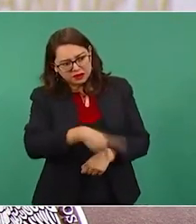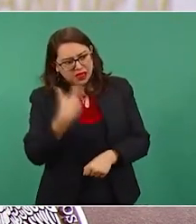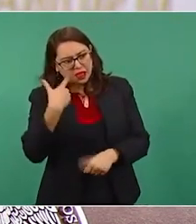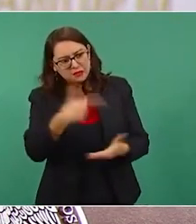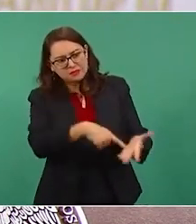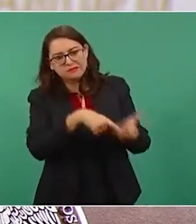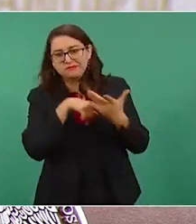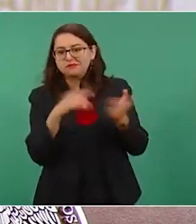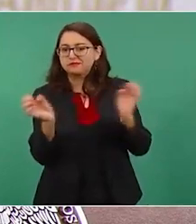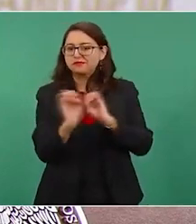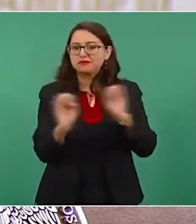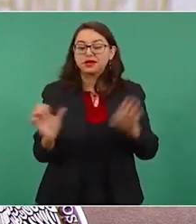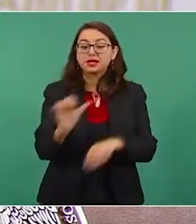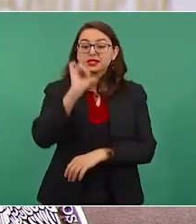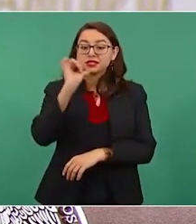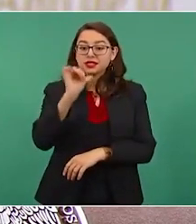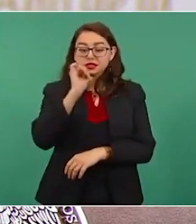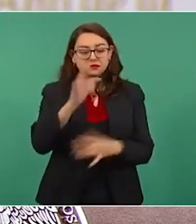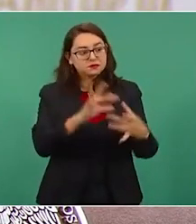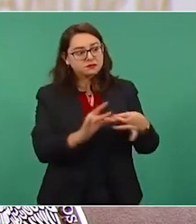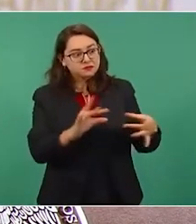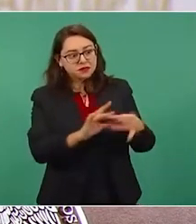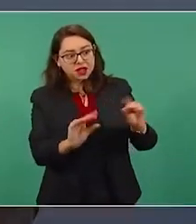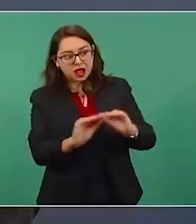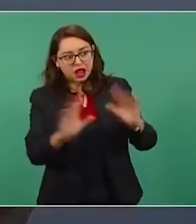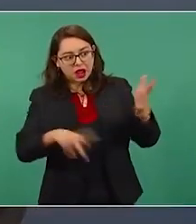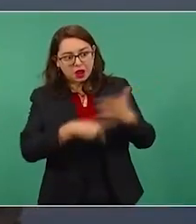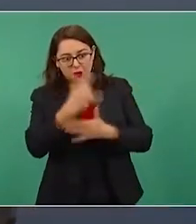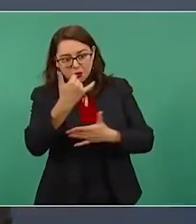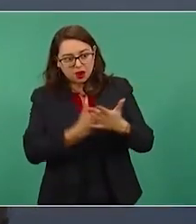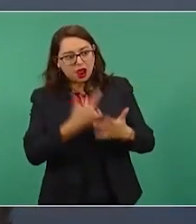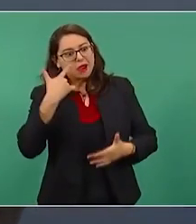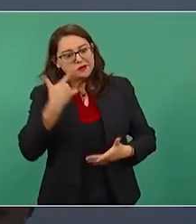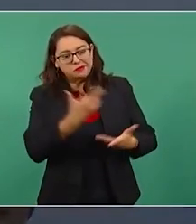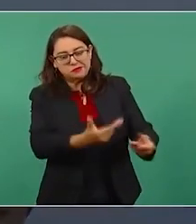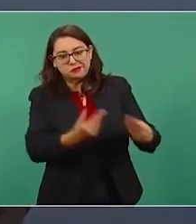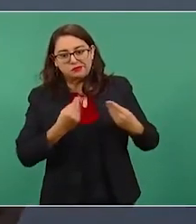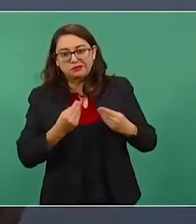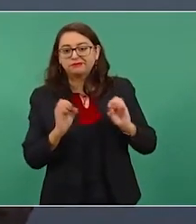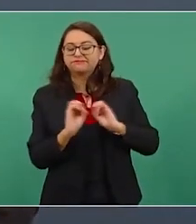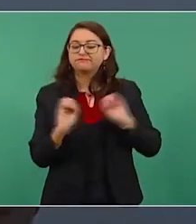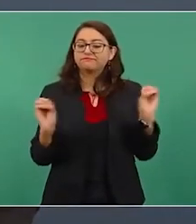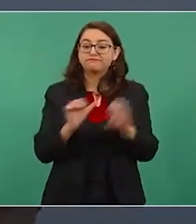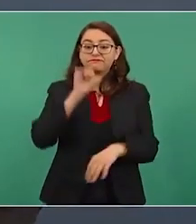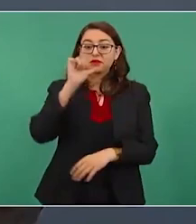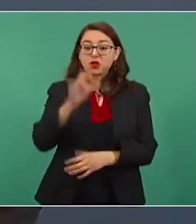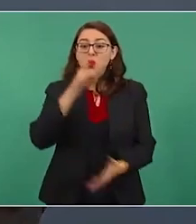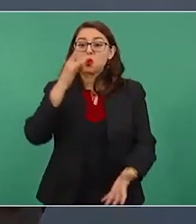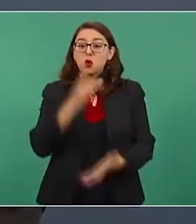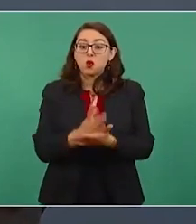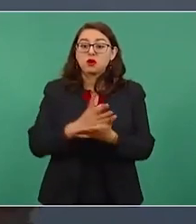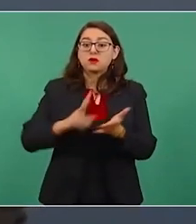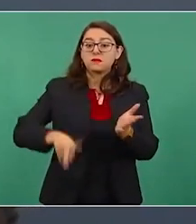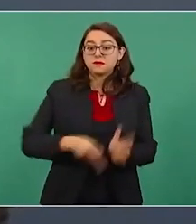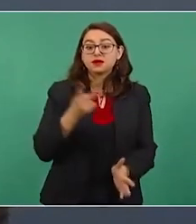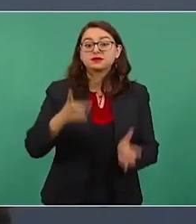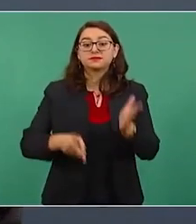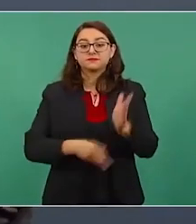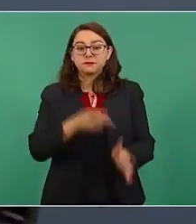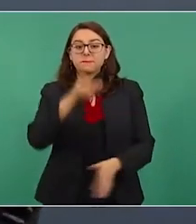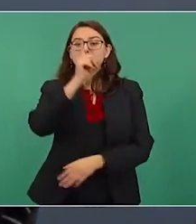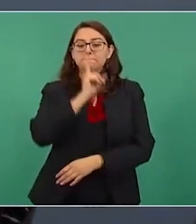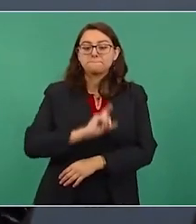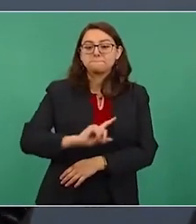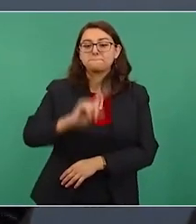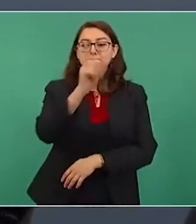La exposición de motivos clara sobre los proyectos y la exposición de mentiras en que incurren un día sí